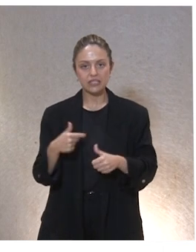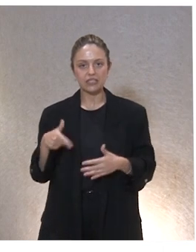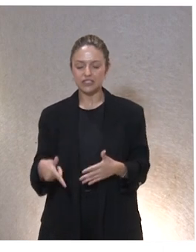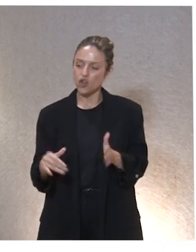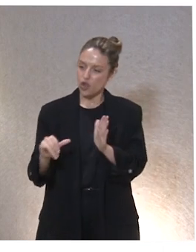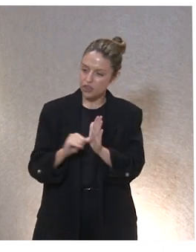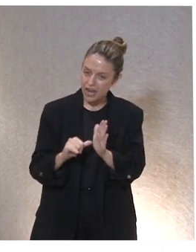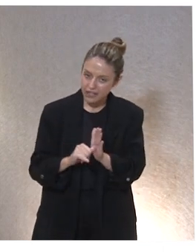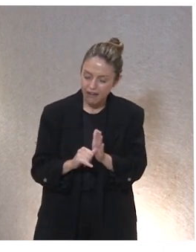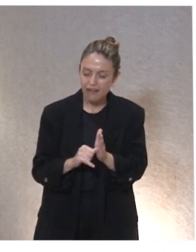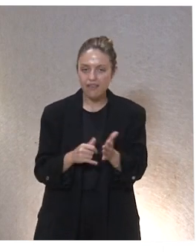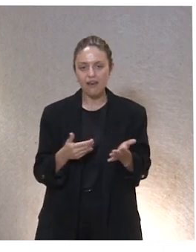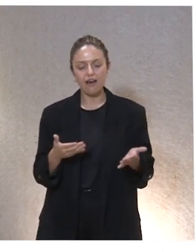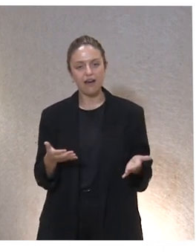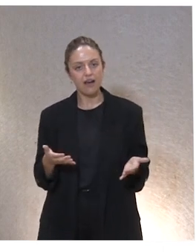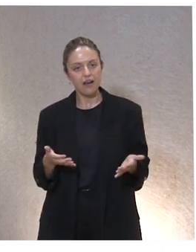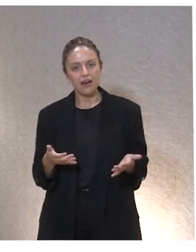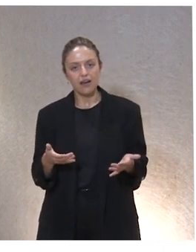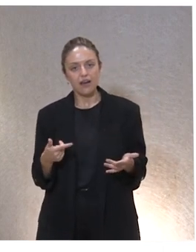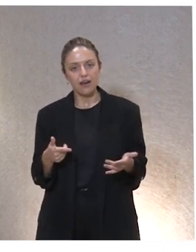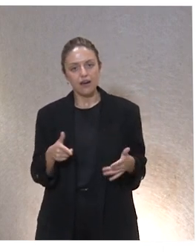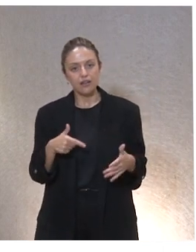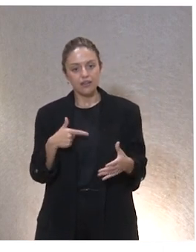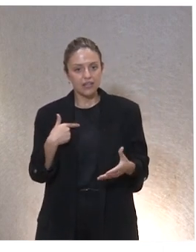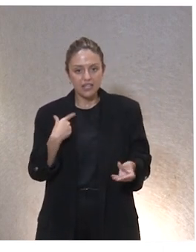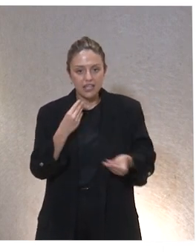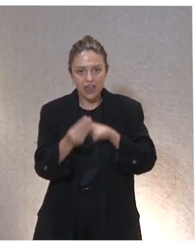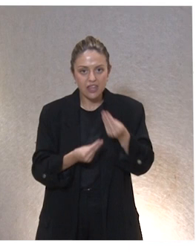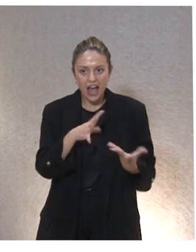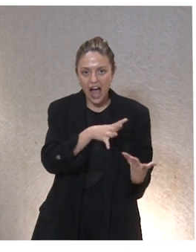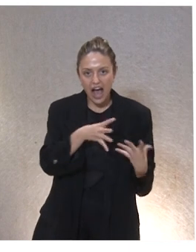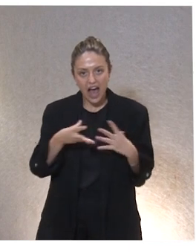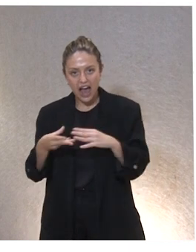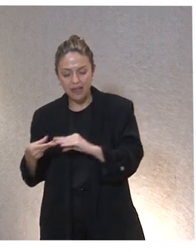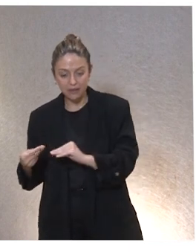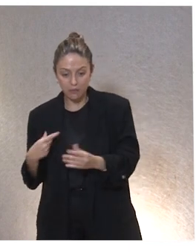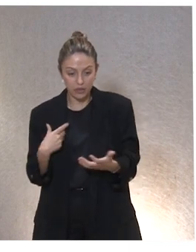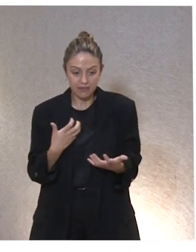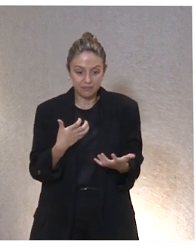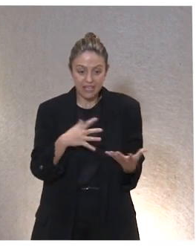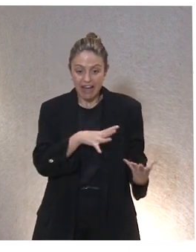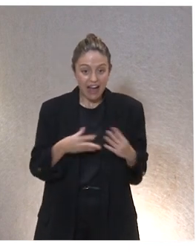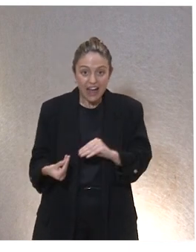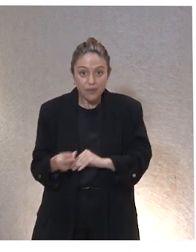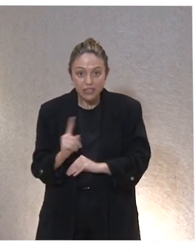cercanía que encuentras, tienes que hacer las cosas adaptadas porque si no, no funciona, y